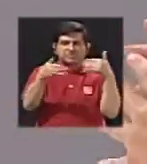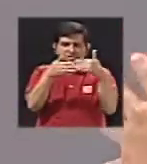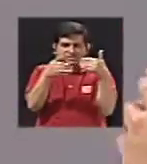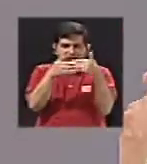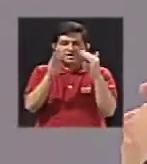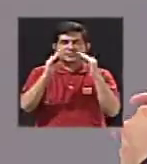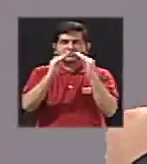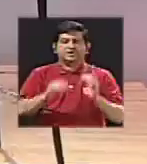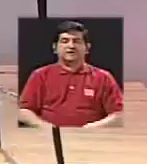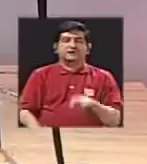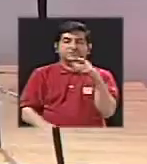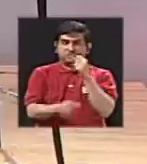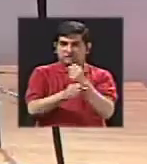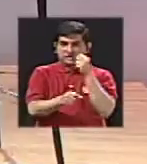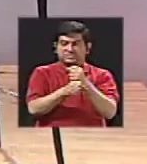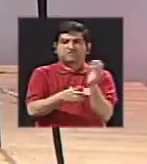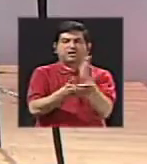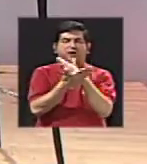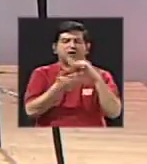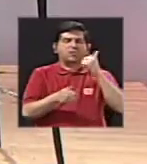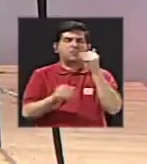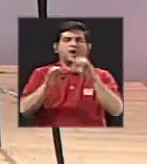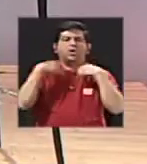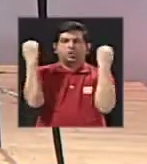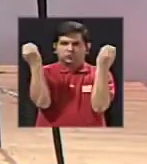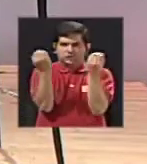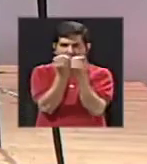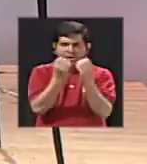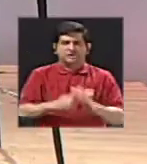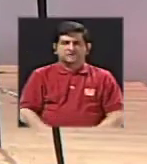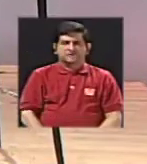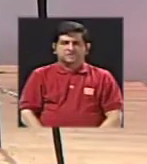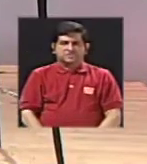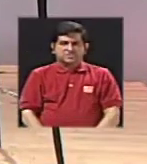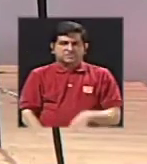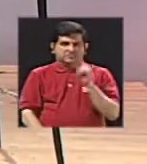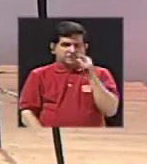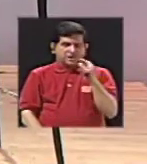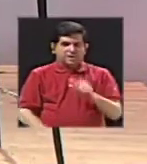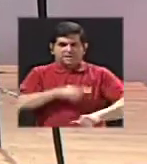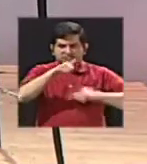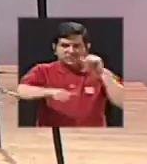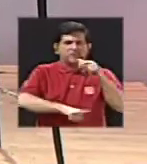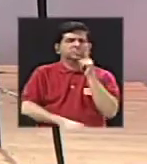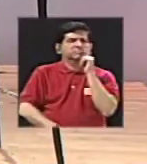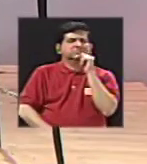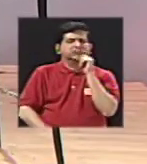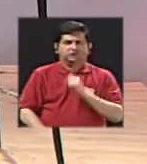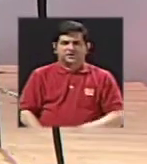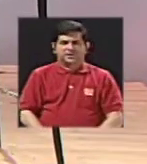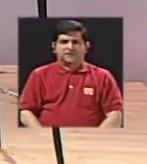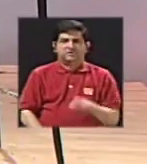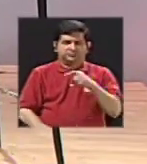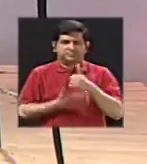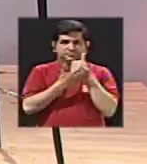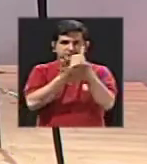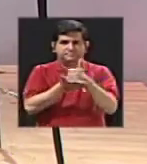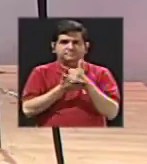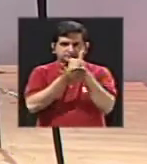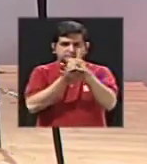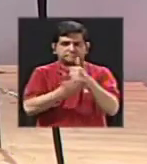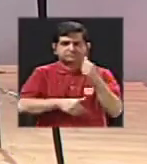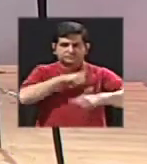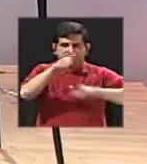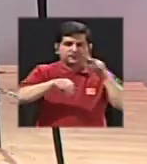Ustedes trabajan con algunas otras organizaciones en este esfuerzo ¿con quienes más colaboran en el